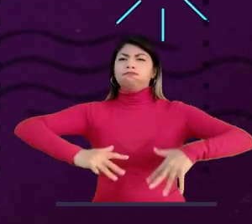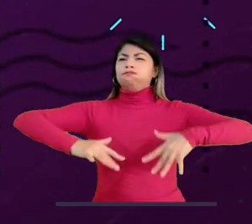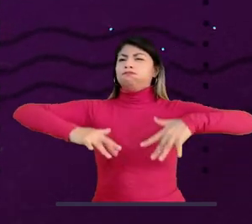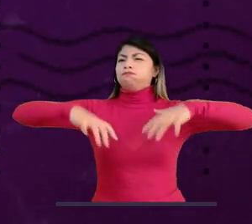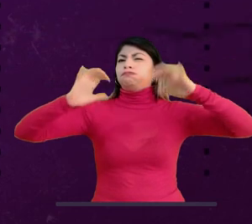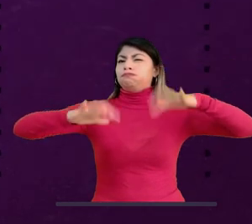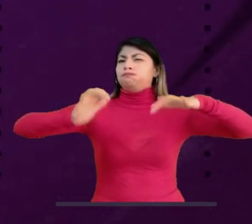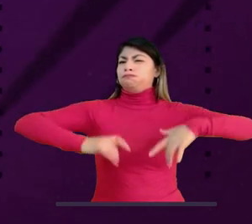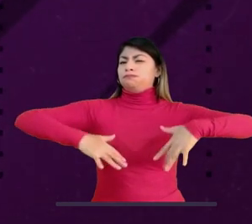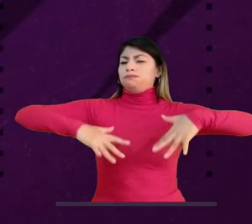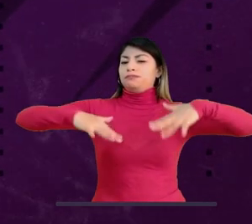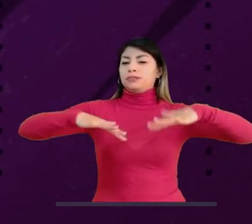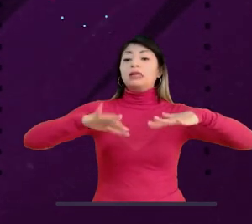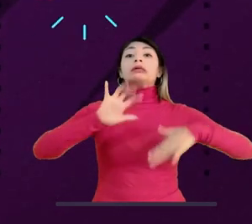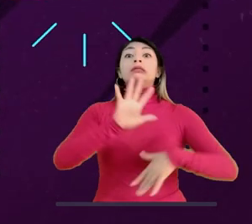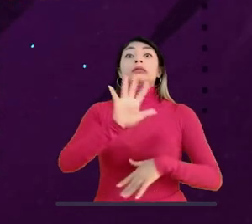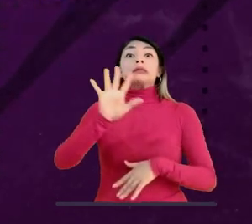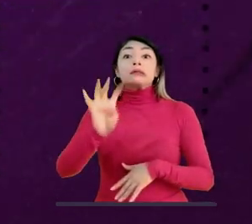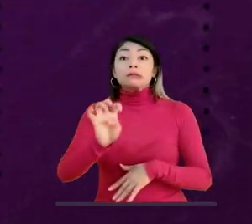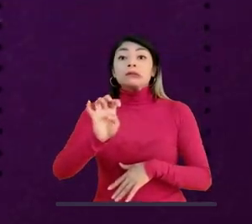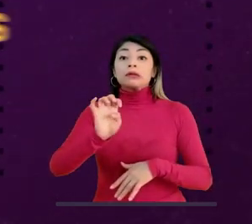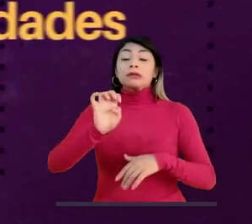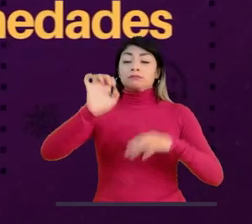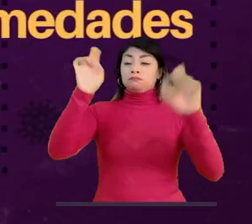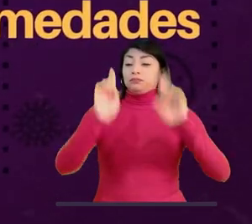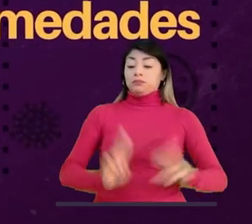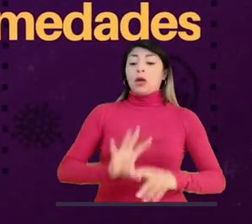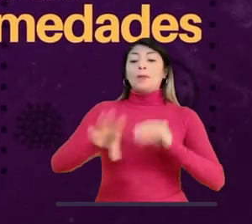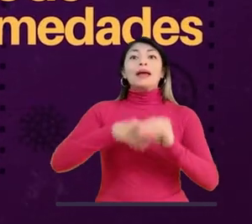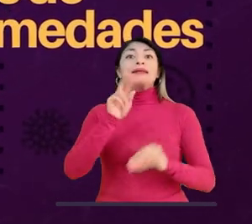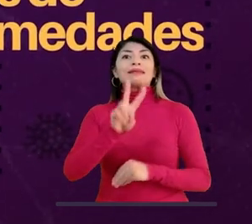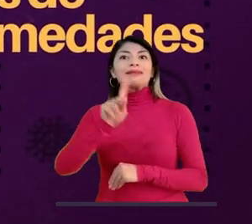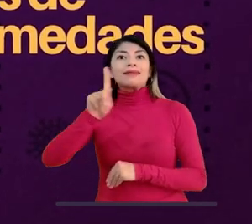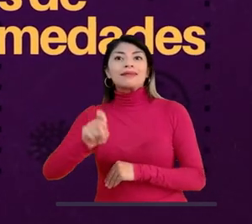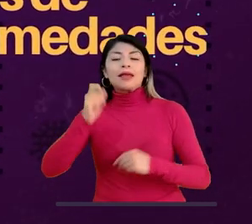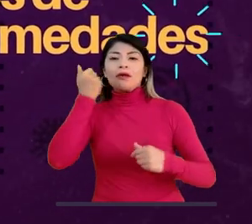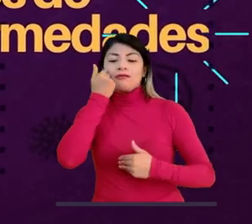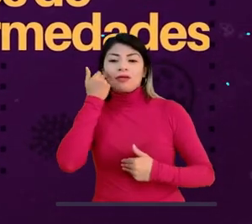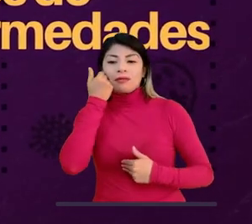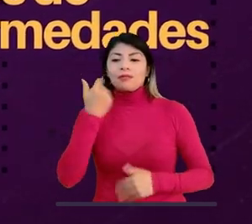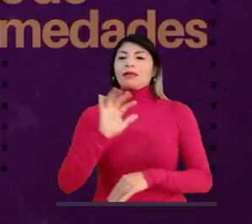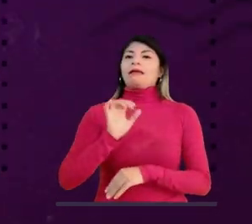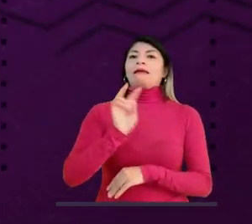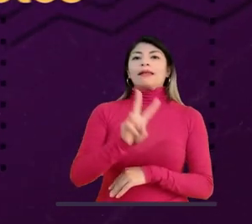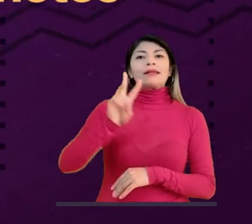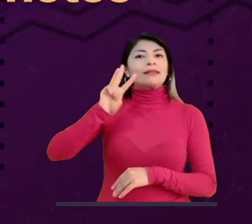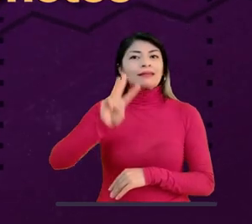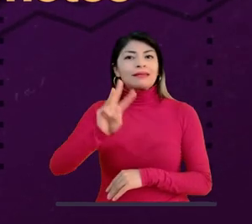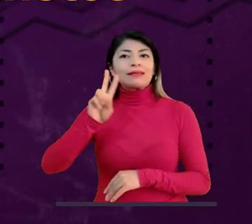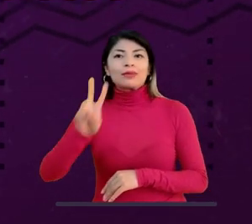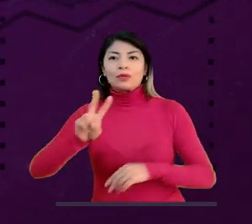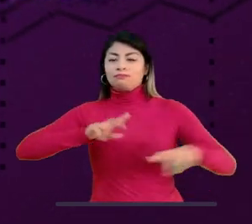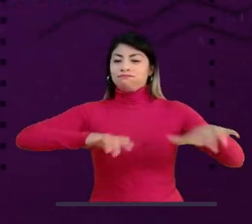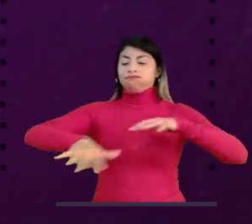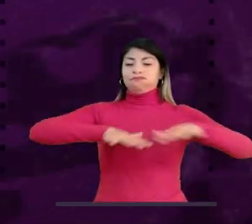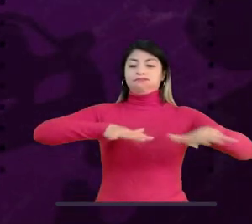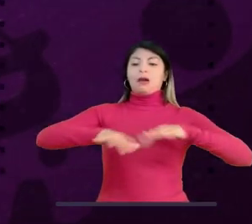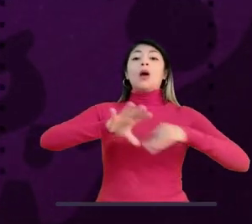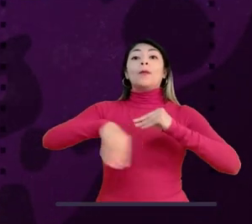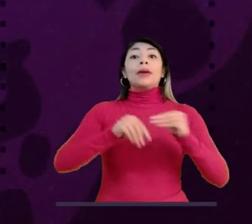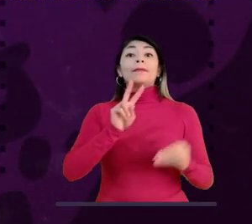inundaciones, 59 tormentas, 36 brotes de enfermedades, 32 terremotos,